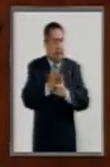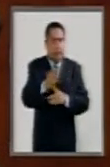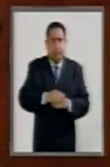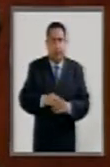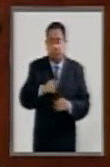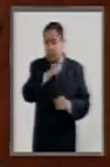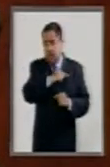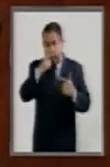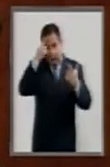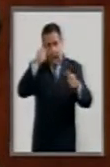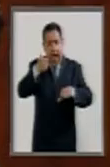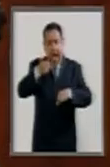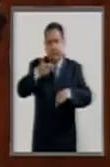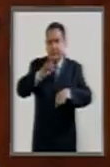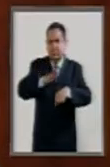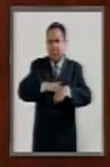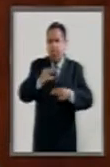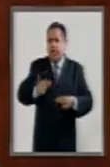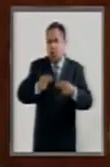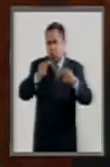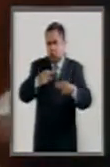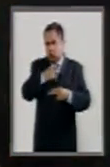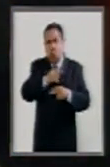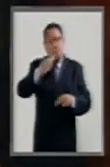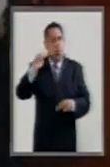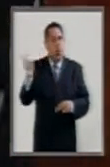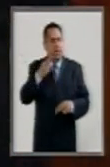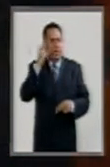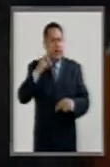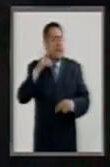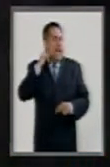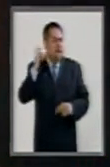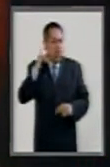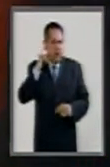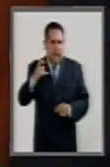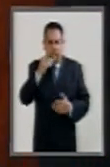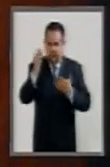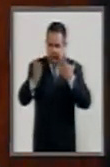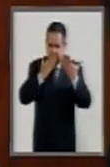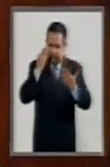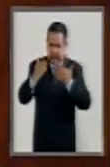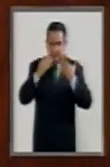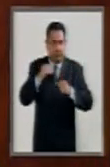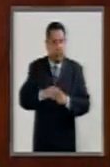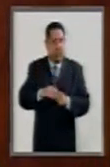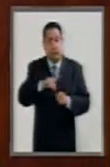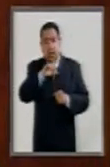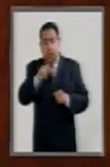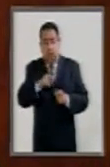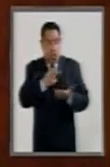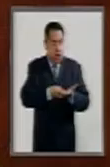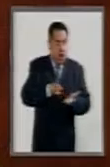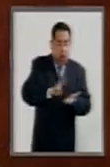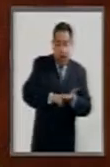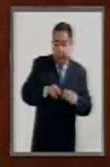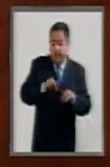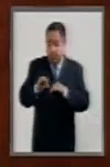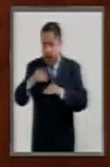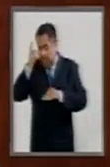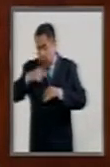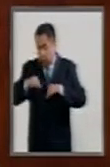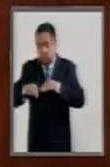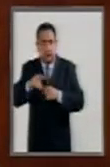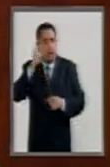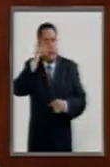como administradora de negocios en la Universidad Estatal de California trabajando al mismo tiempo como